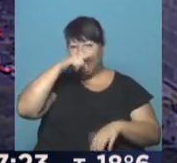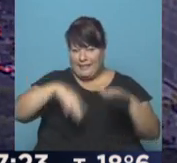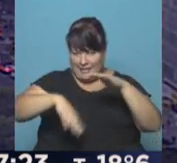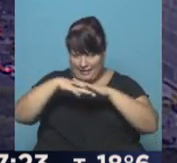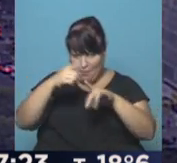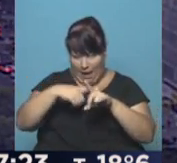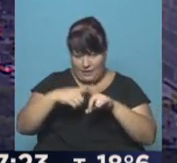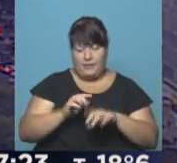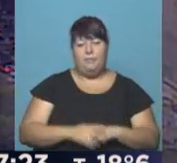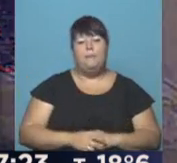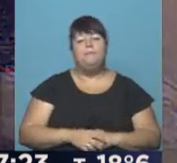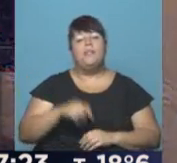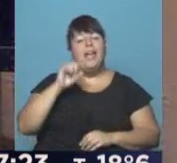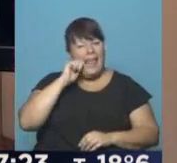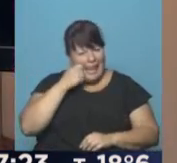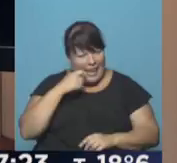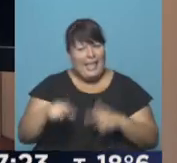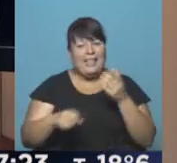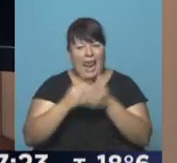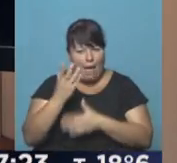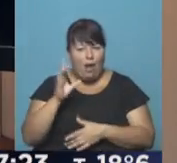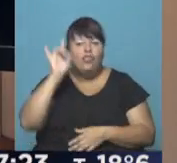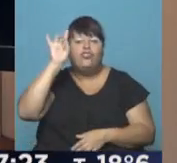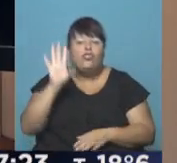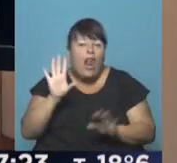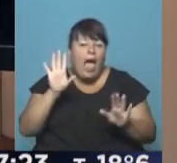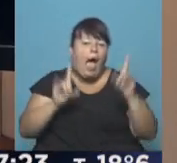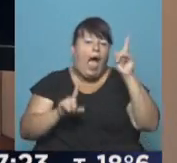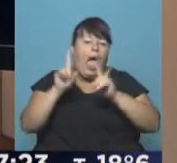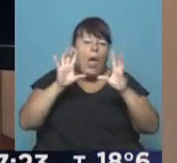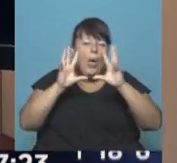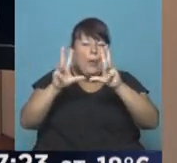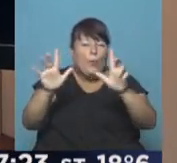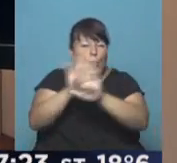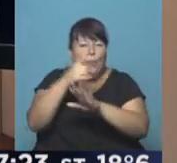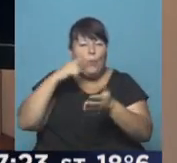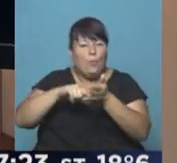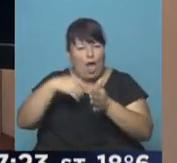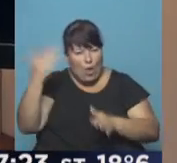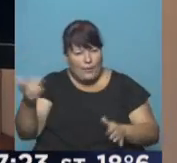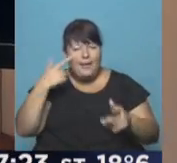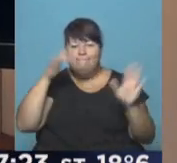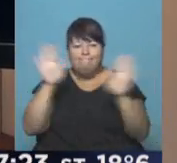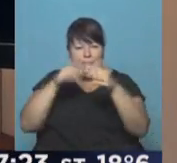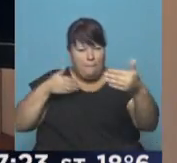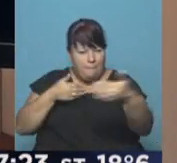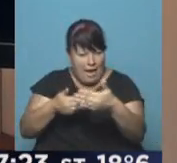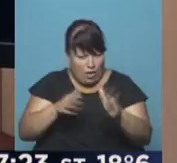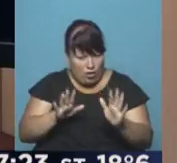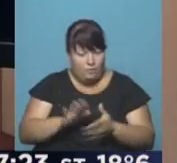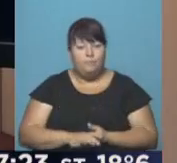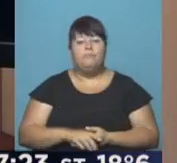grados. Está lindísima la mañana, solamente que hay algunas neblinitas en el Gran Buenos Aires reduciendo la visibilidad.